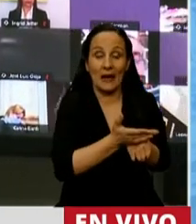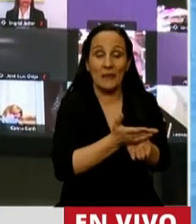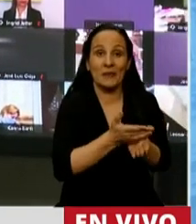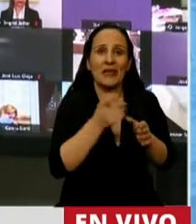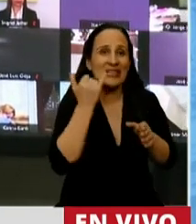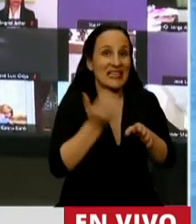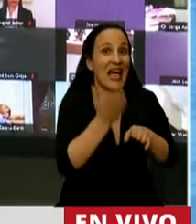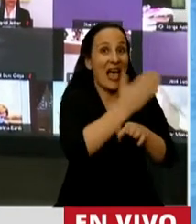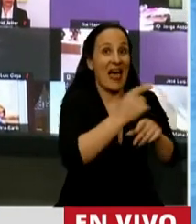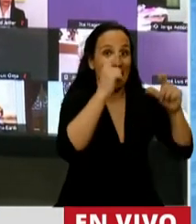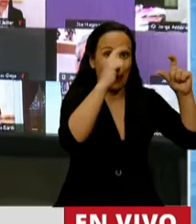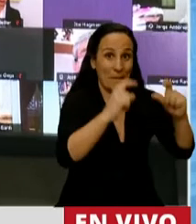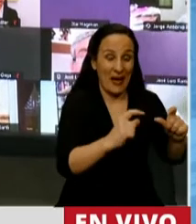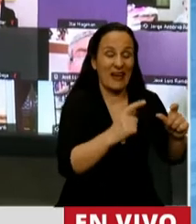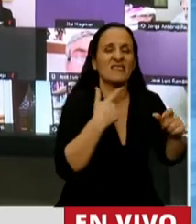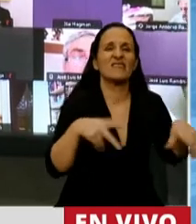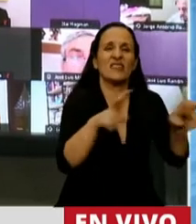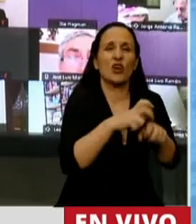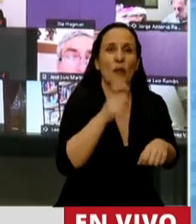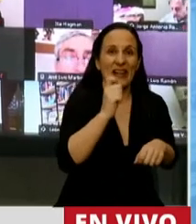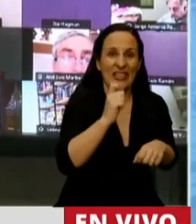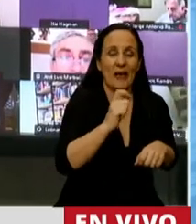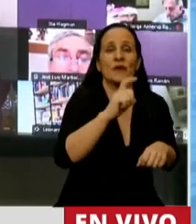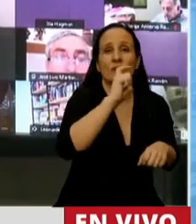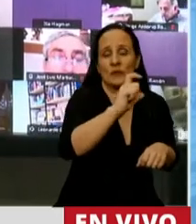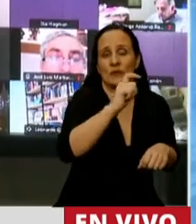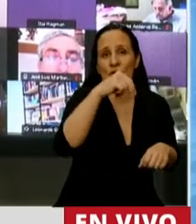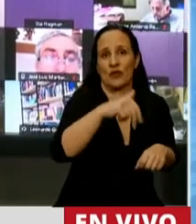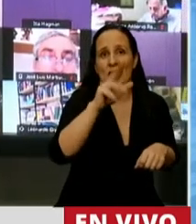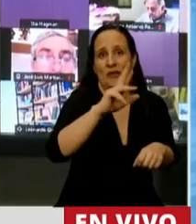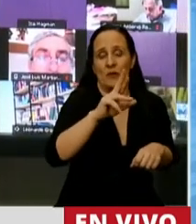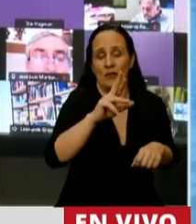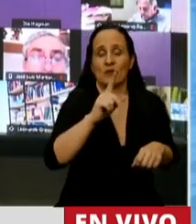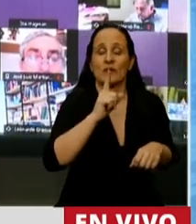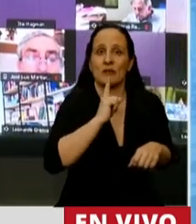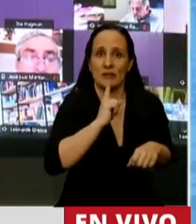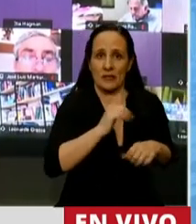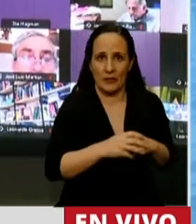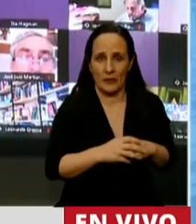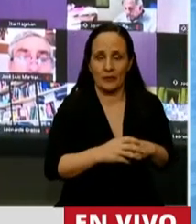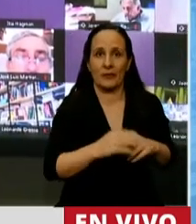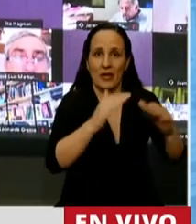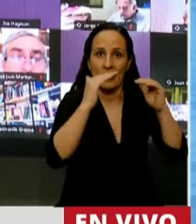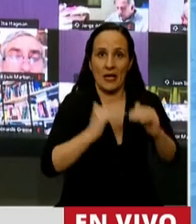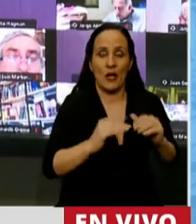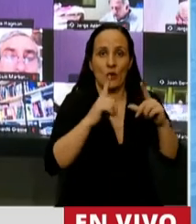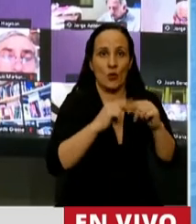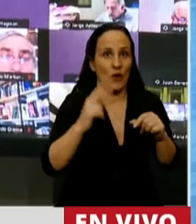precedente, serán percibidos por la Comisión Nacional de Regulación del Transporte, la CNRT. Artículo 95.